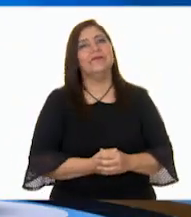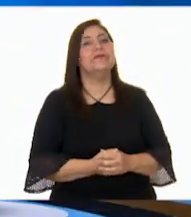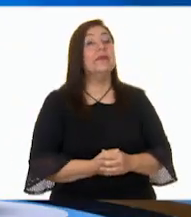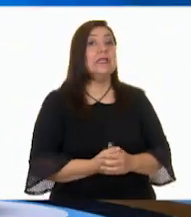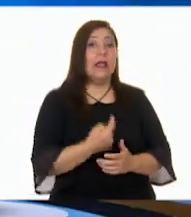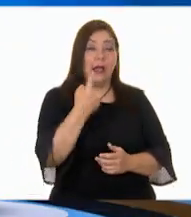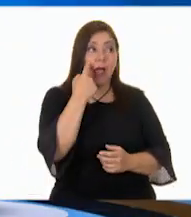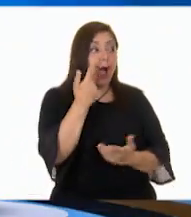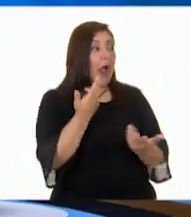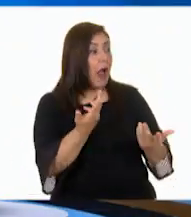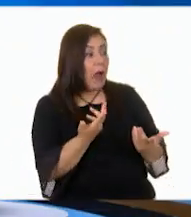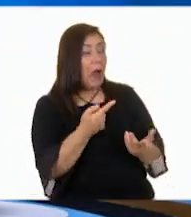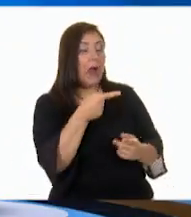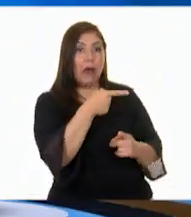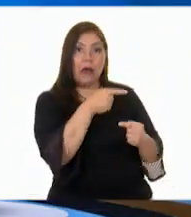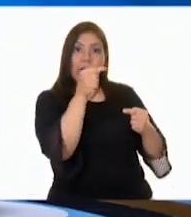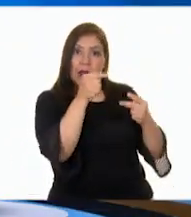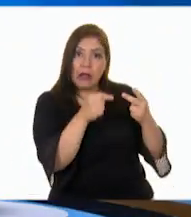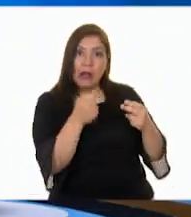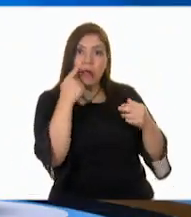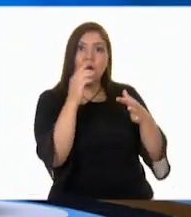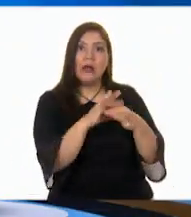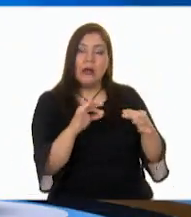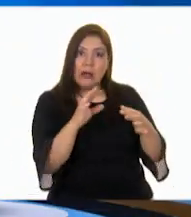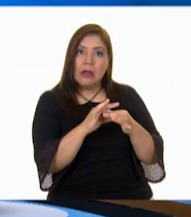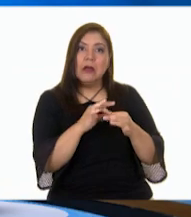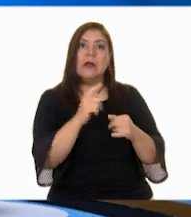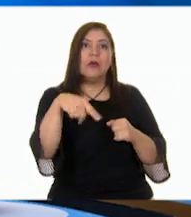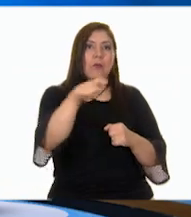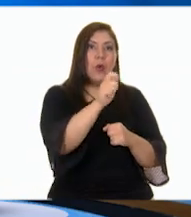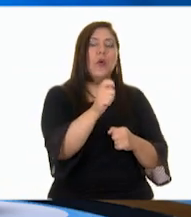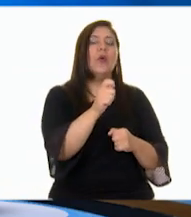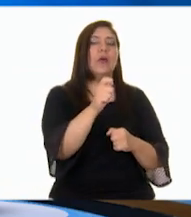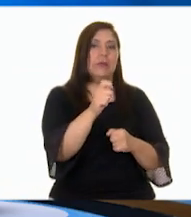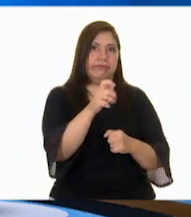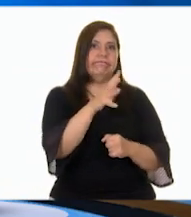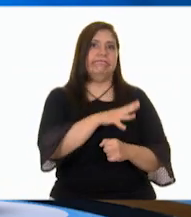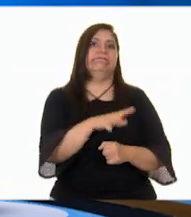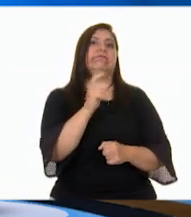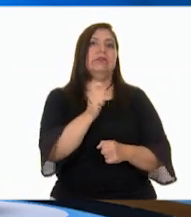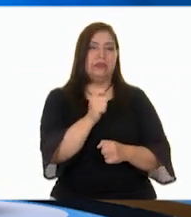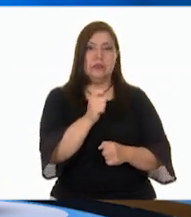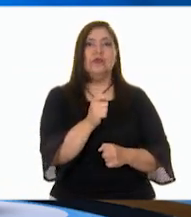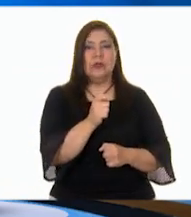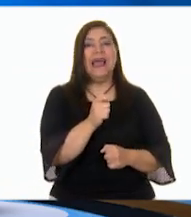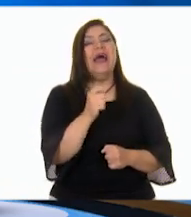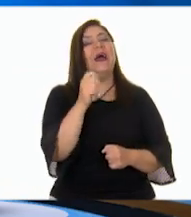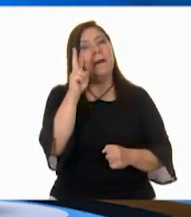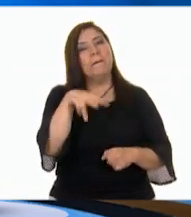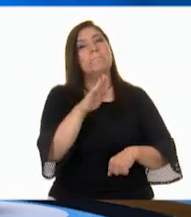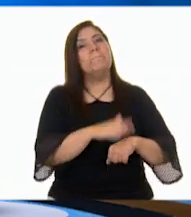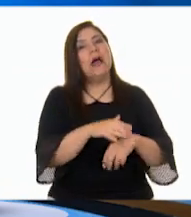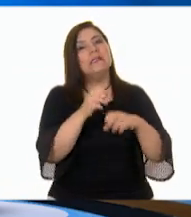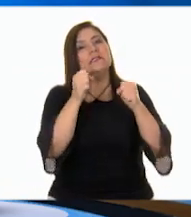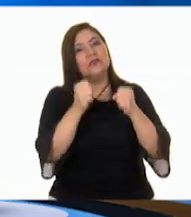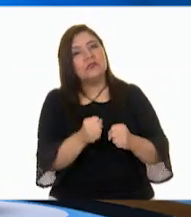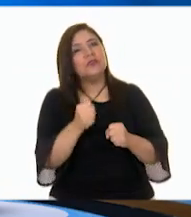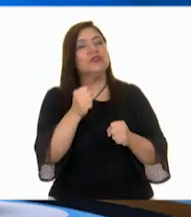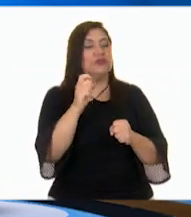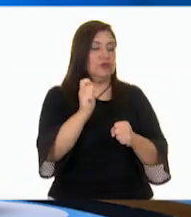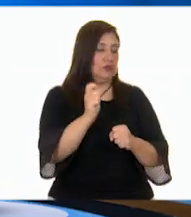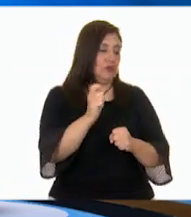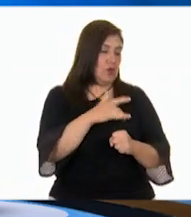Después de todos esos increíbles reportajes, no cabe duda que puede ser más claro que el miedo